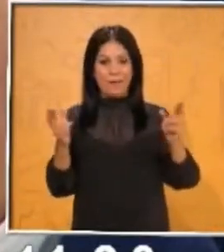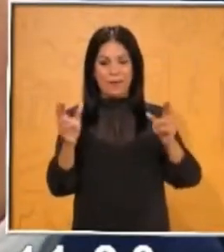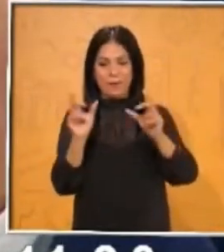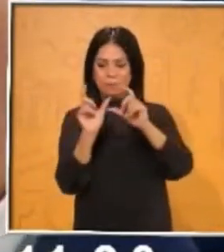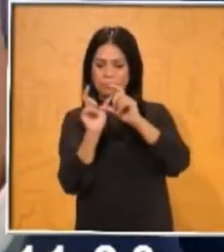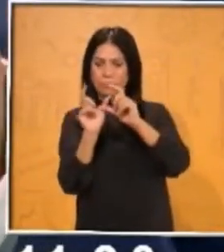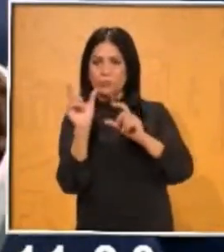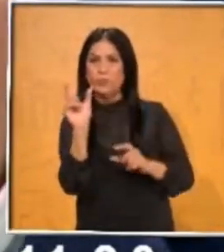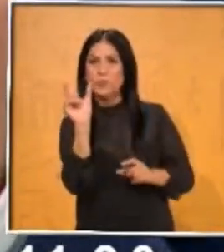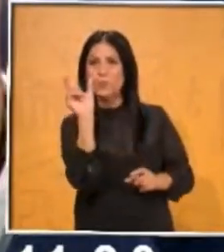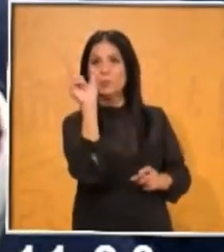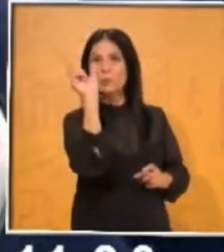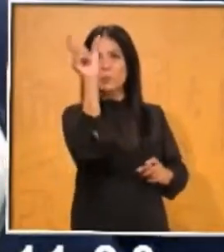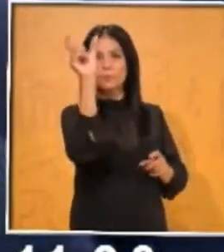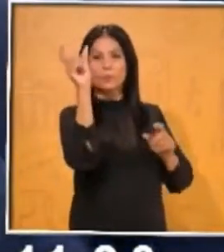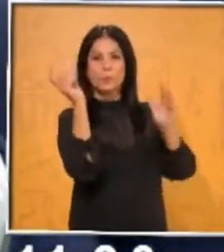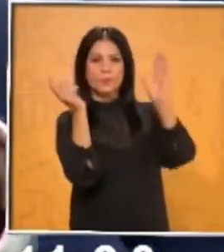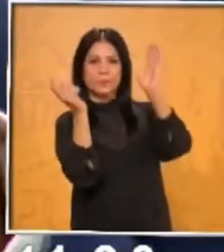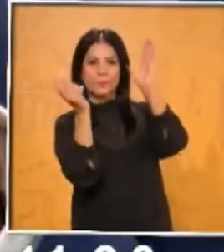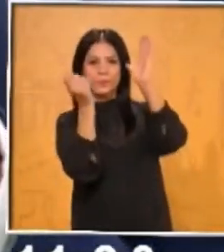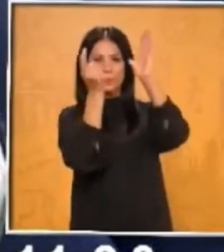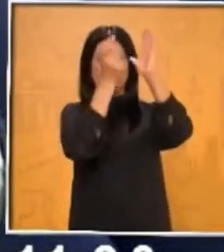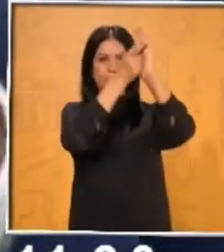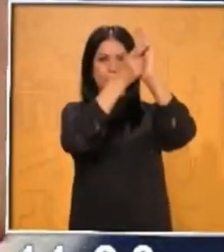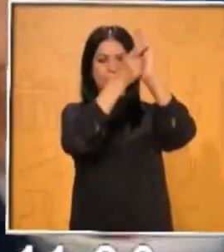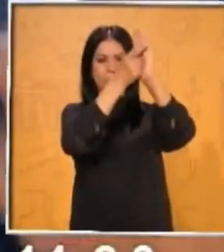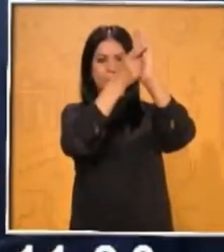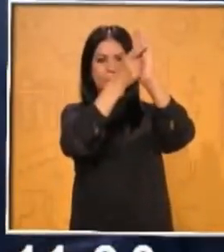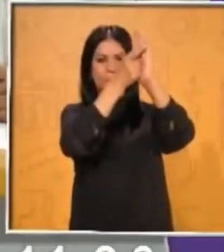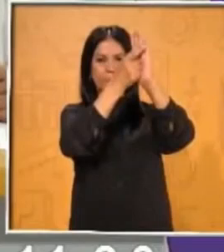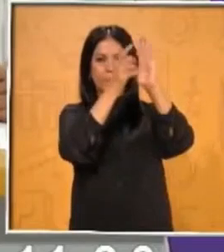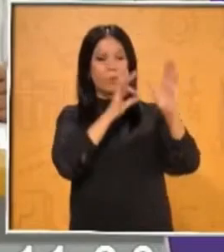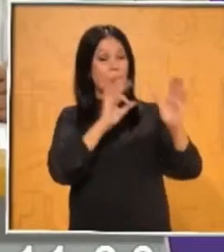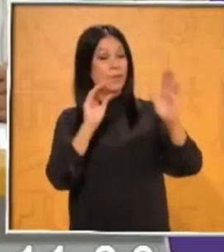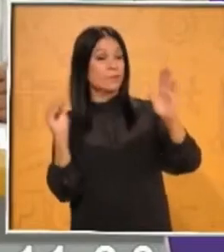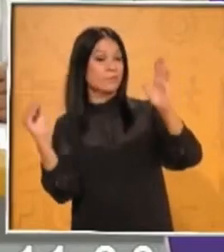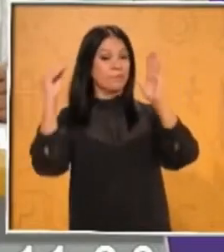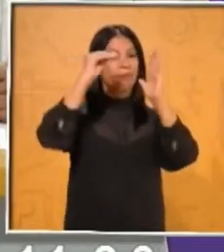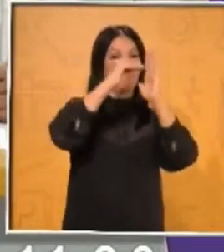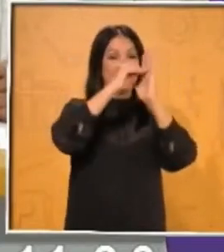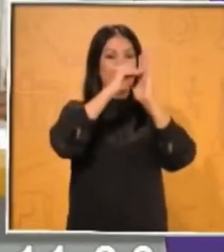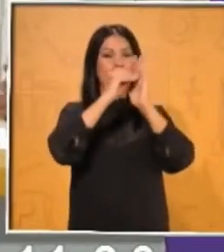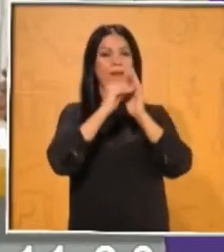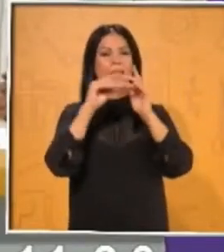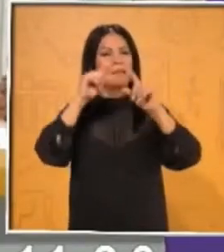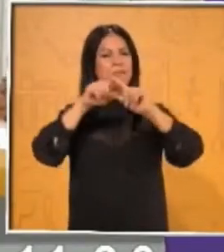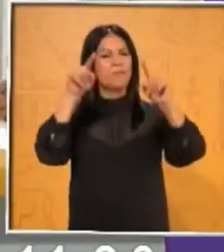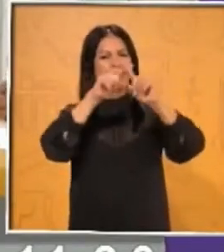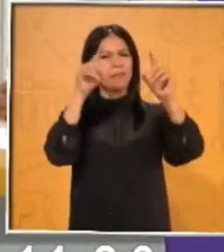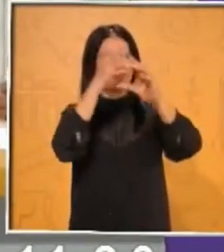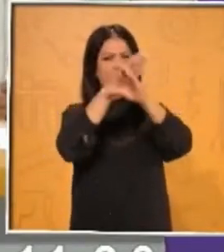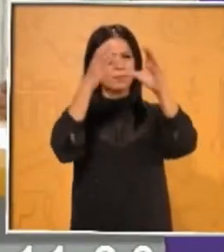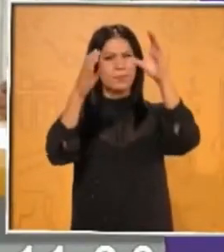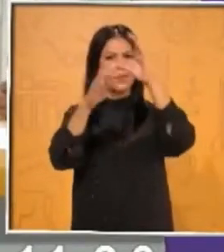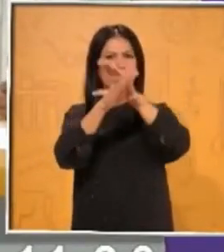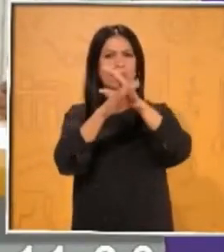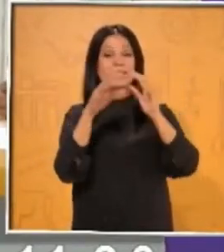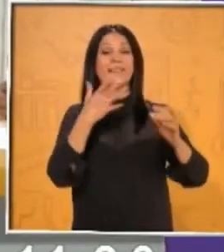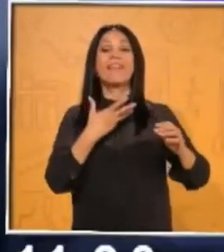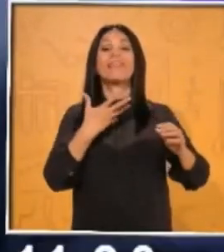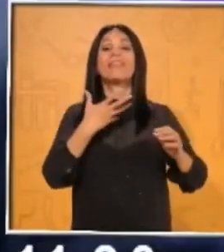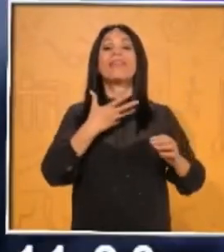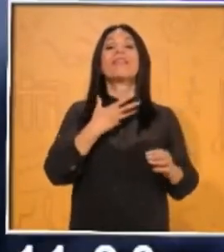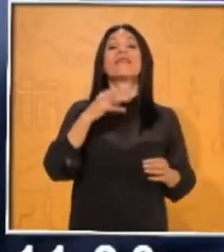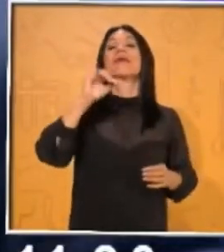superior de la puerta de tu refrigerador. O también tenemos algunos otros que no importa el tamaño.